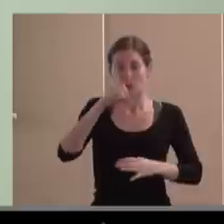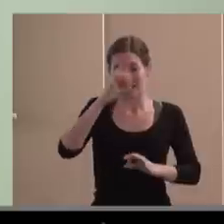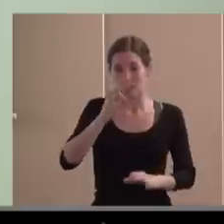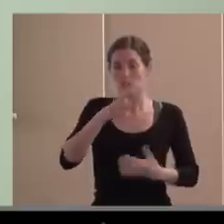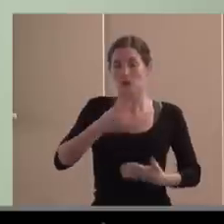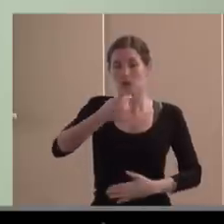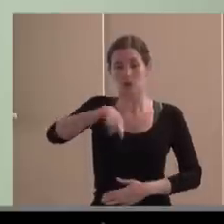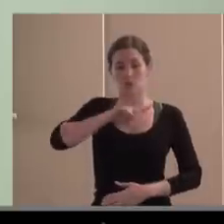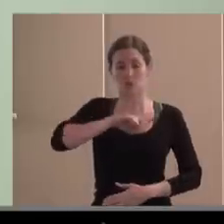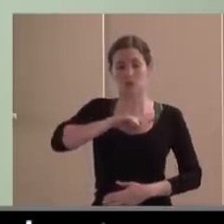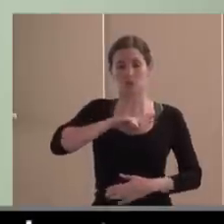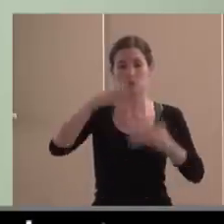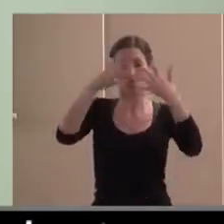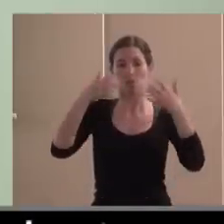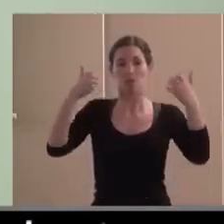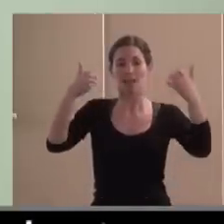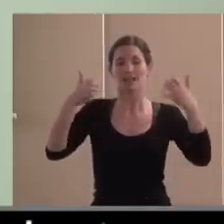aquellos ámbitos